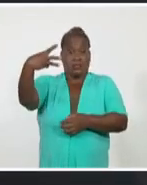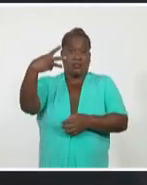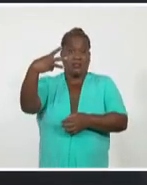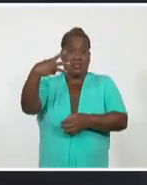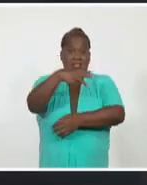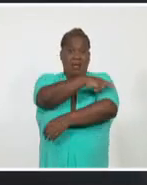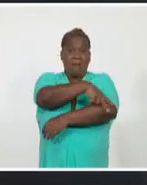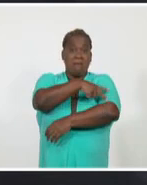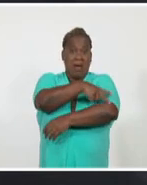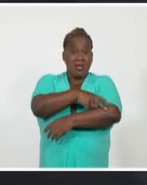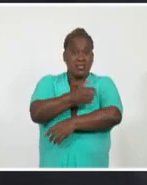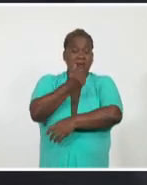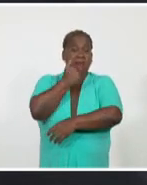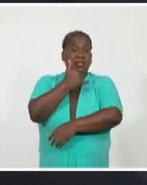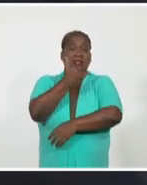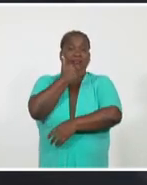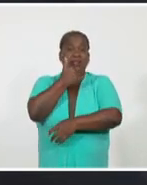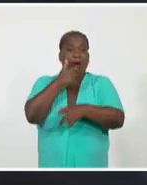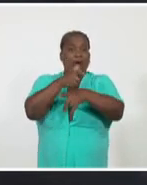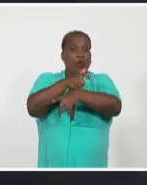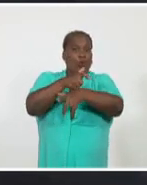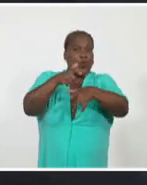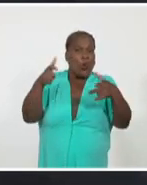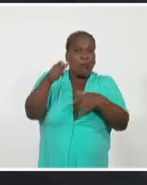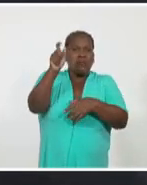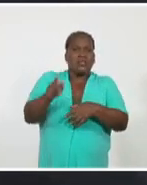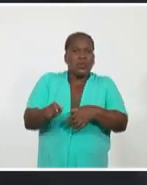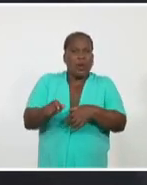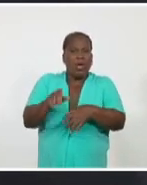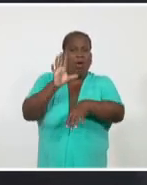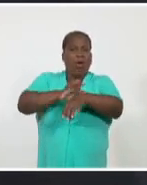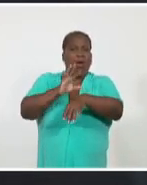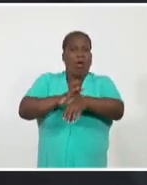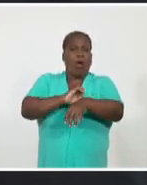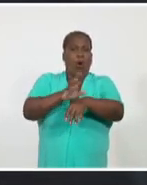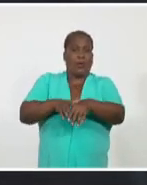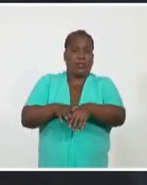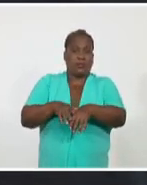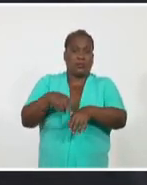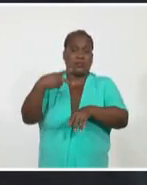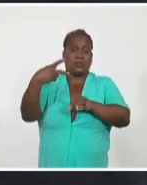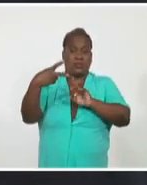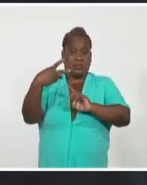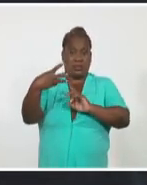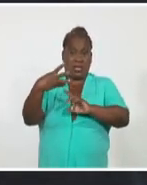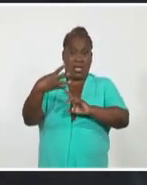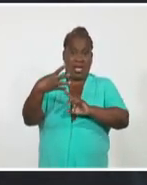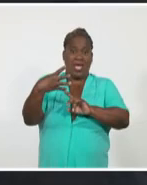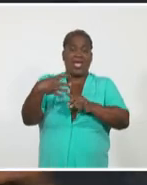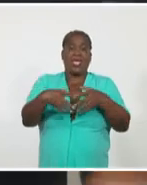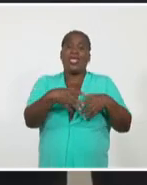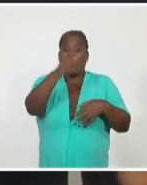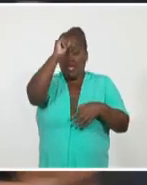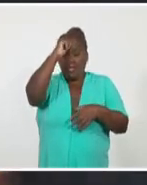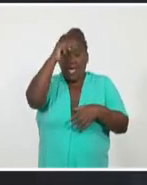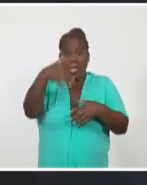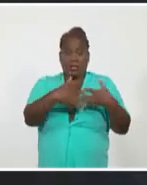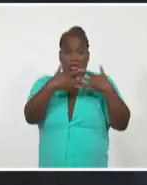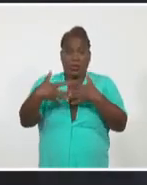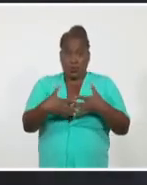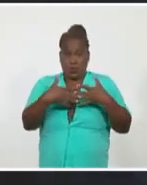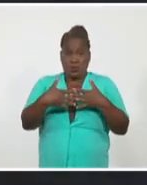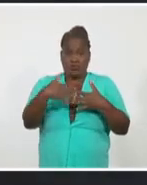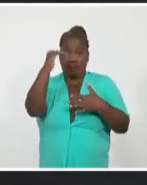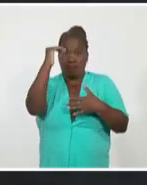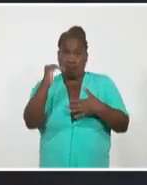contagios por el coronavirus, detrás de Estados Unidos con 32 millones y la India con 17. Lo cierto es que